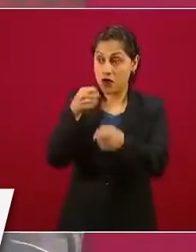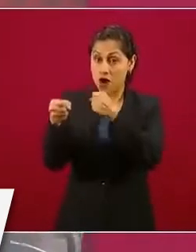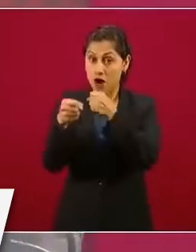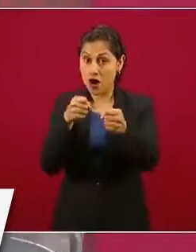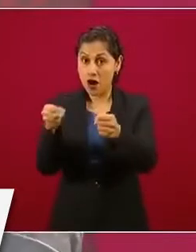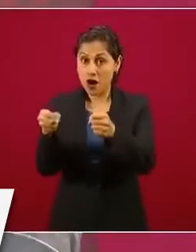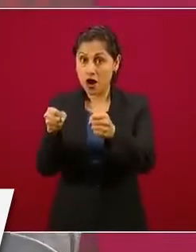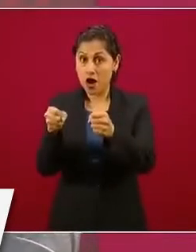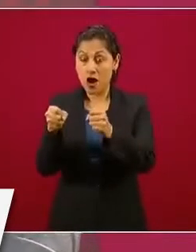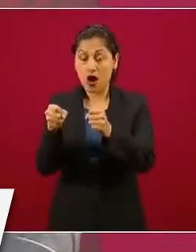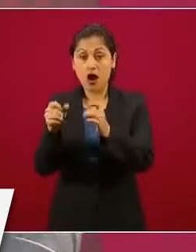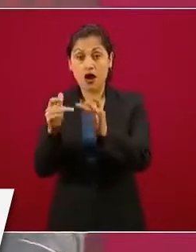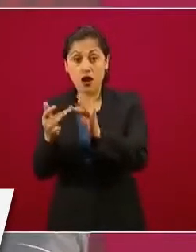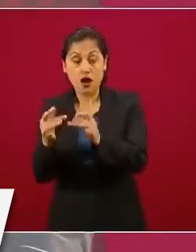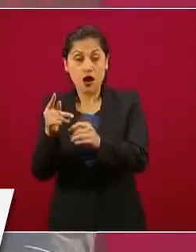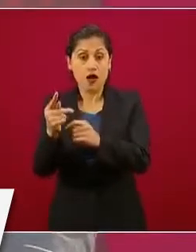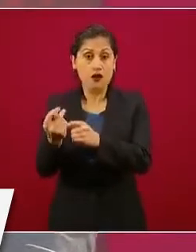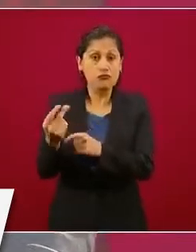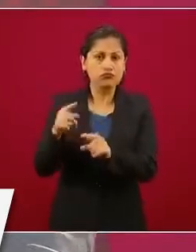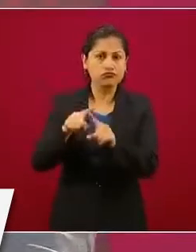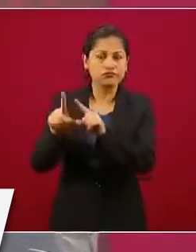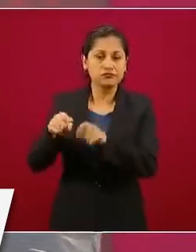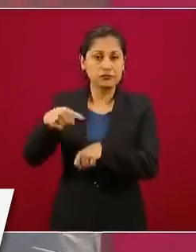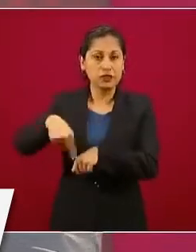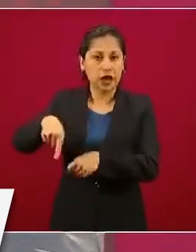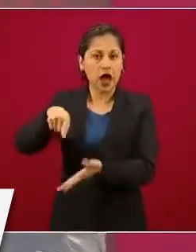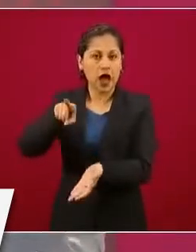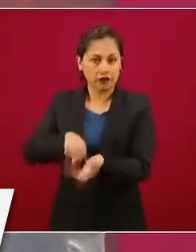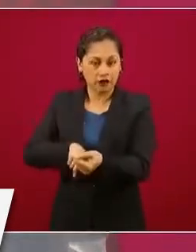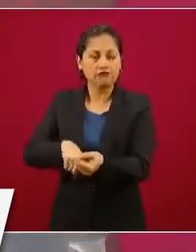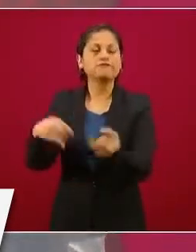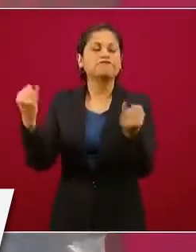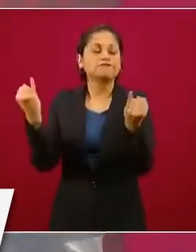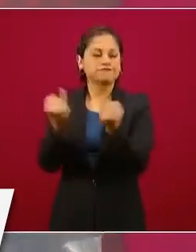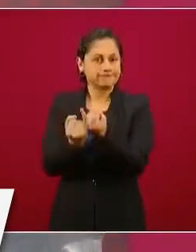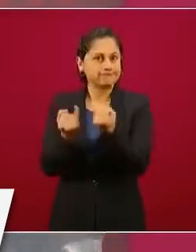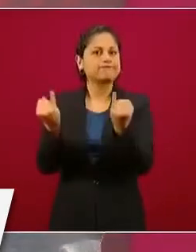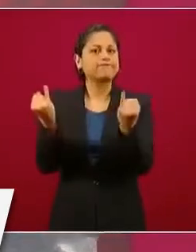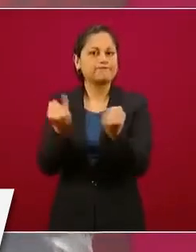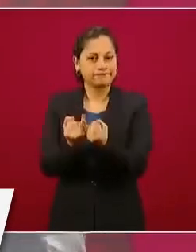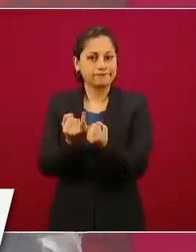la corrupción somos todos.